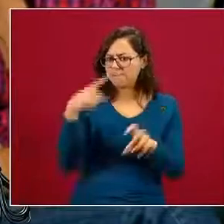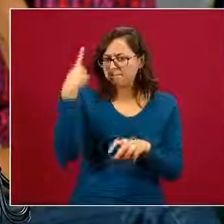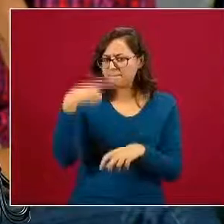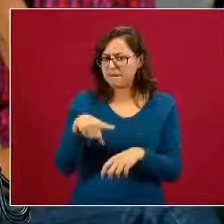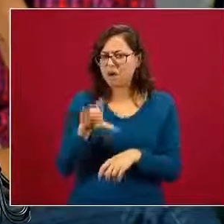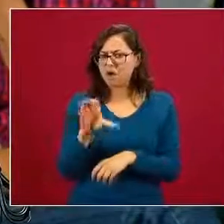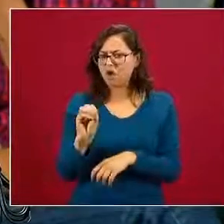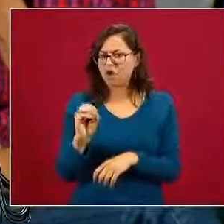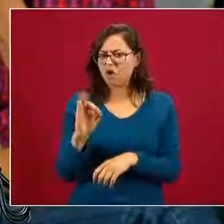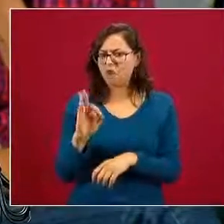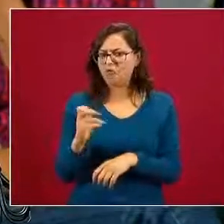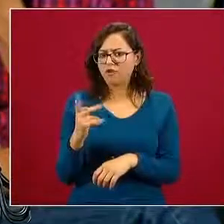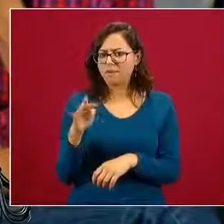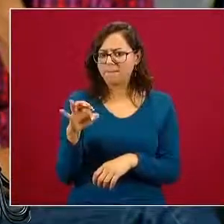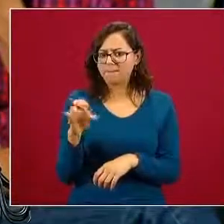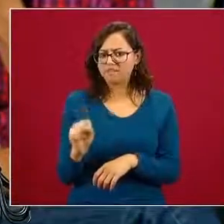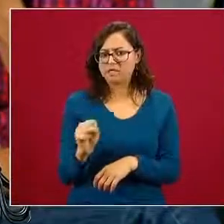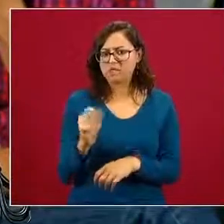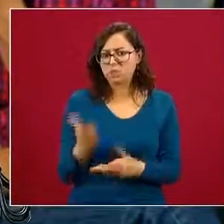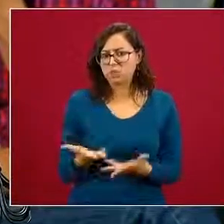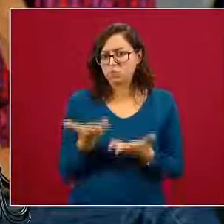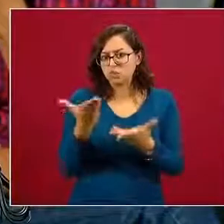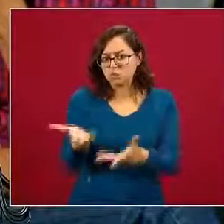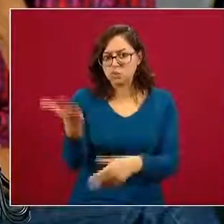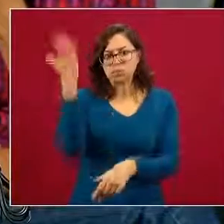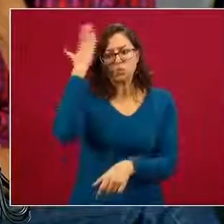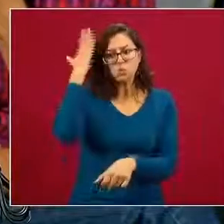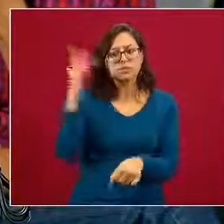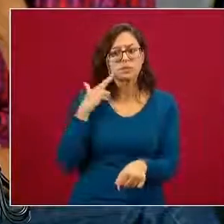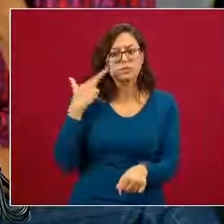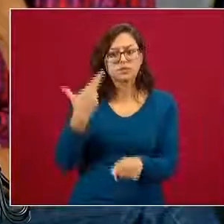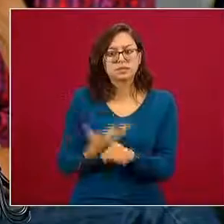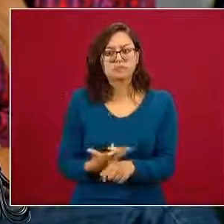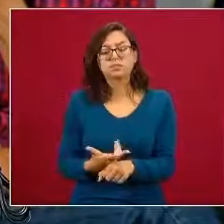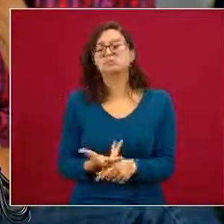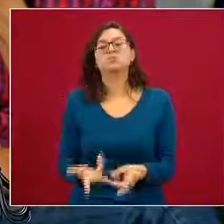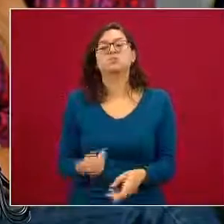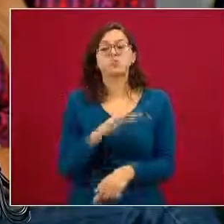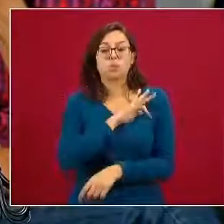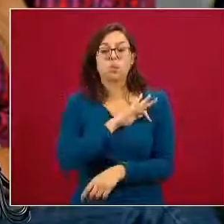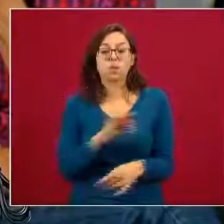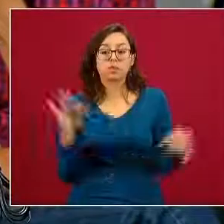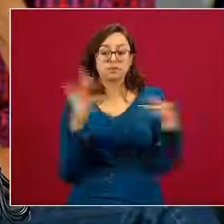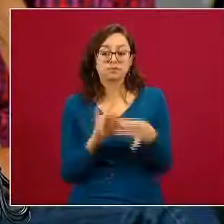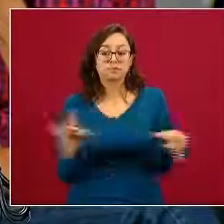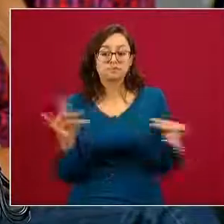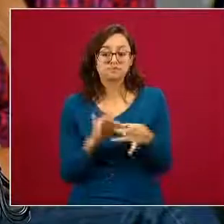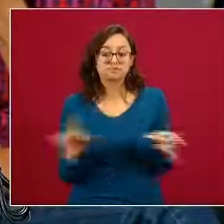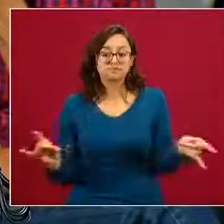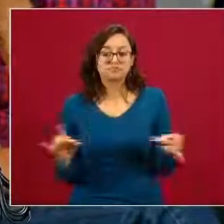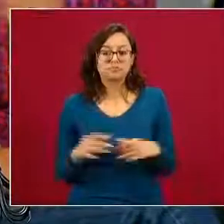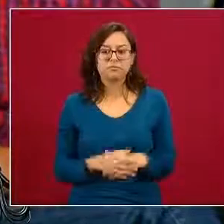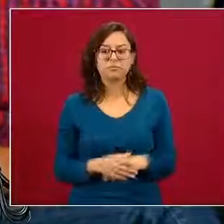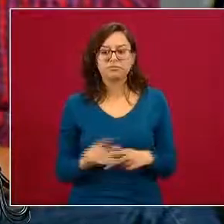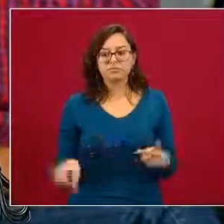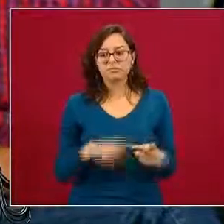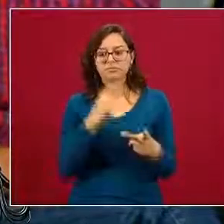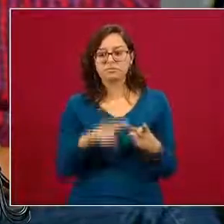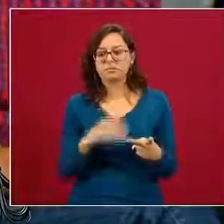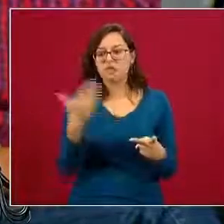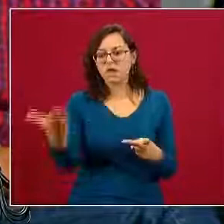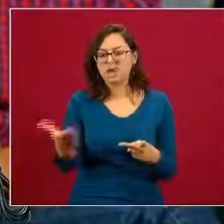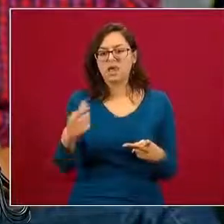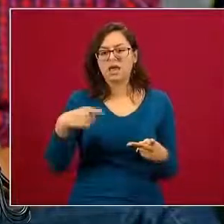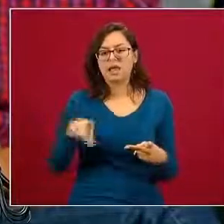COFEPRIS usted al mando a ver si nos plática lo más sobresaliente de esta reunión y para el doctor Quijada